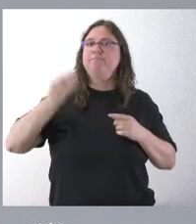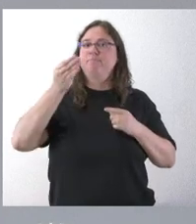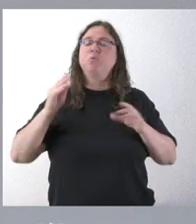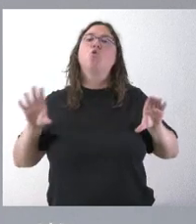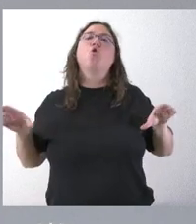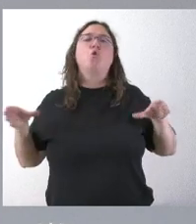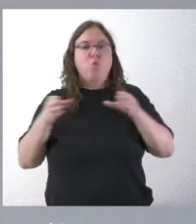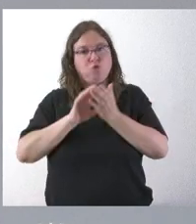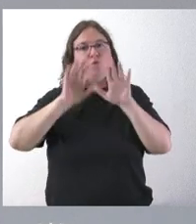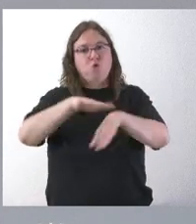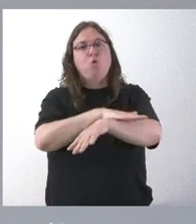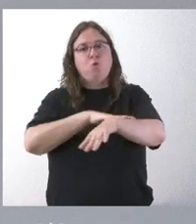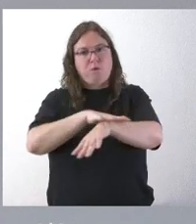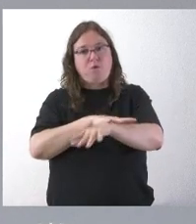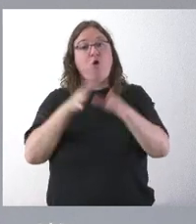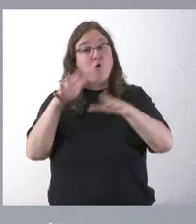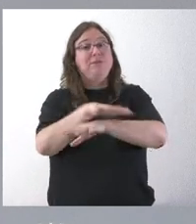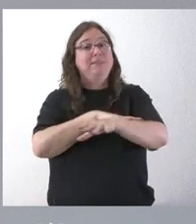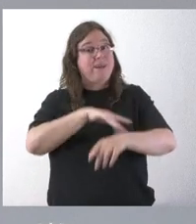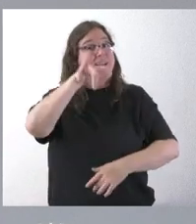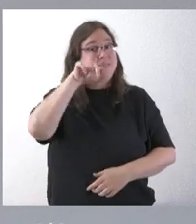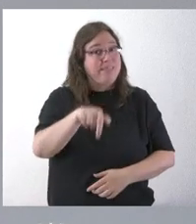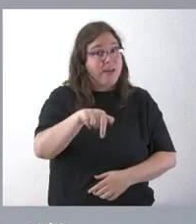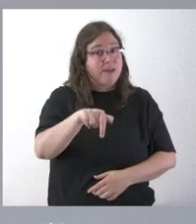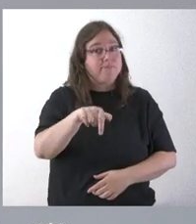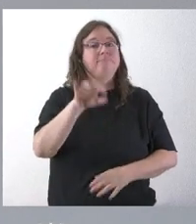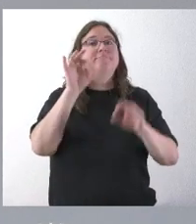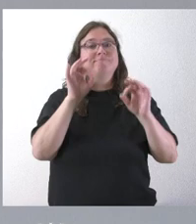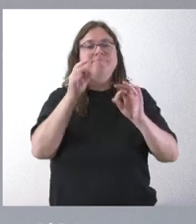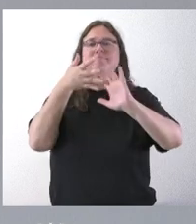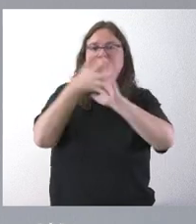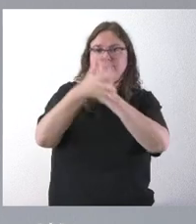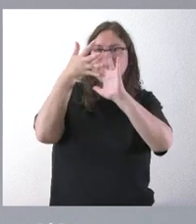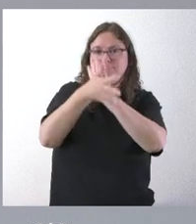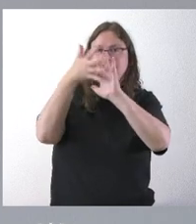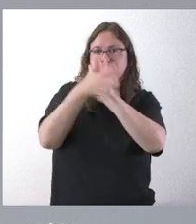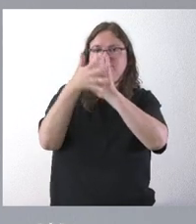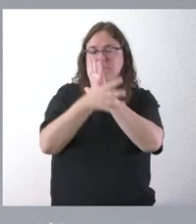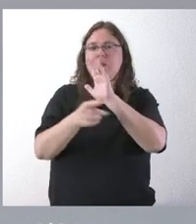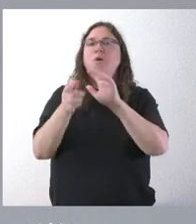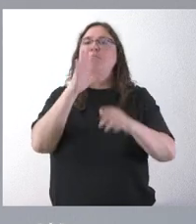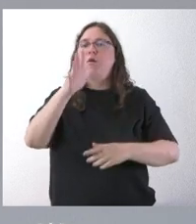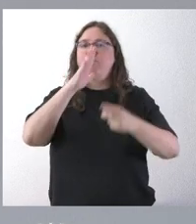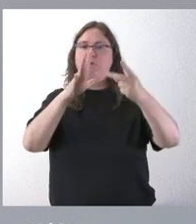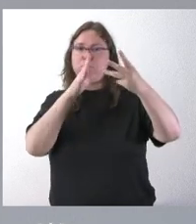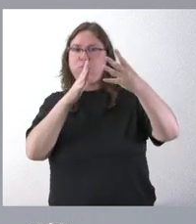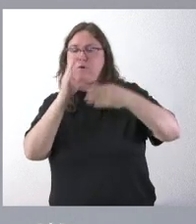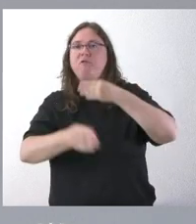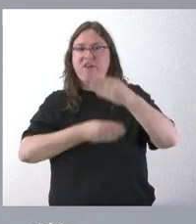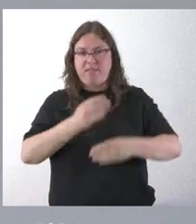Gobierno. Y ese día, es el día que les comento, que tendrán explicación de todos los argumentos que la Junta va a utilizar.